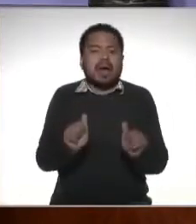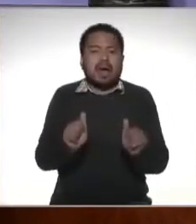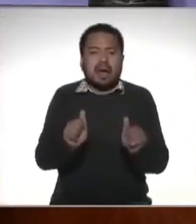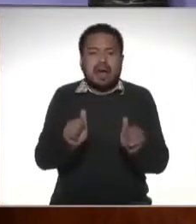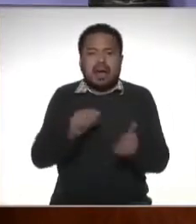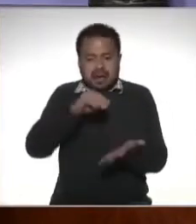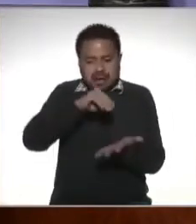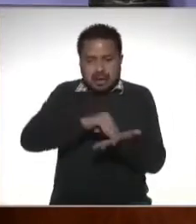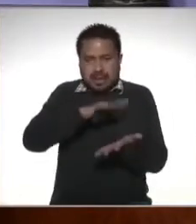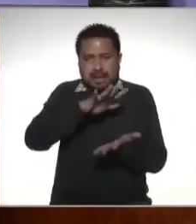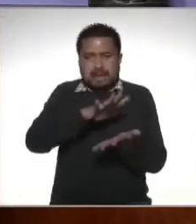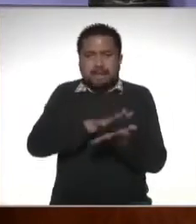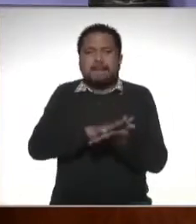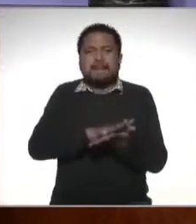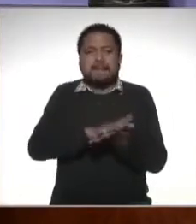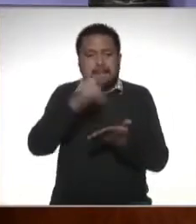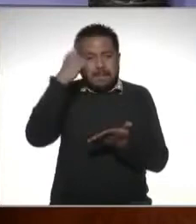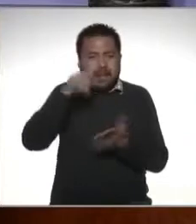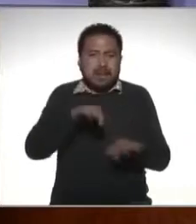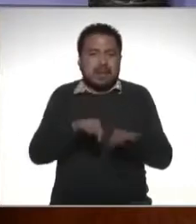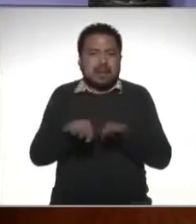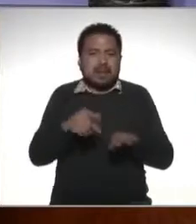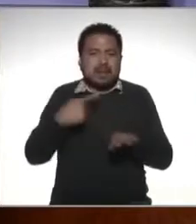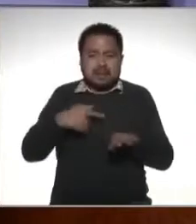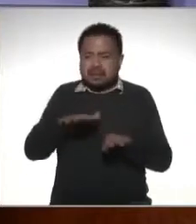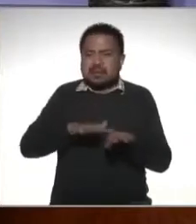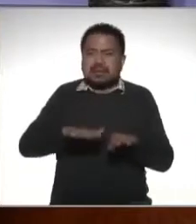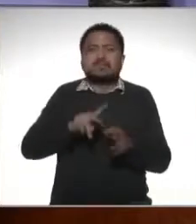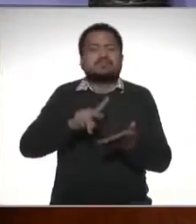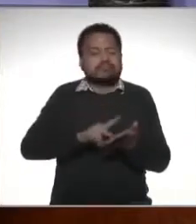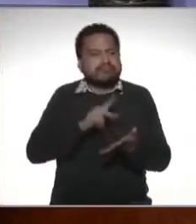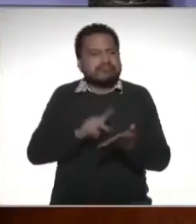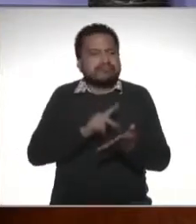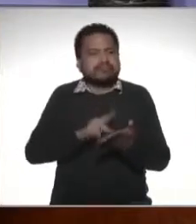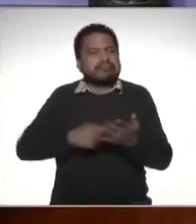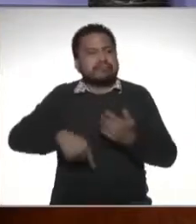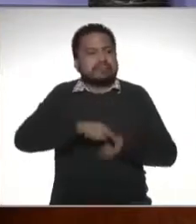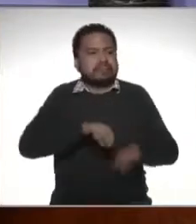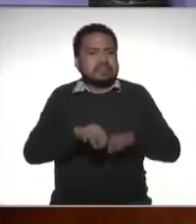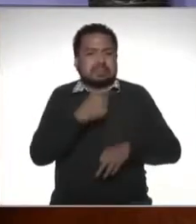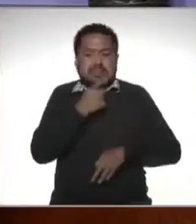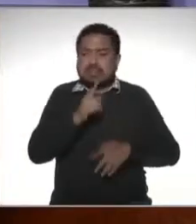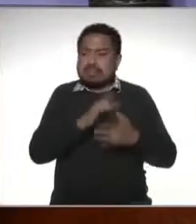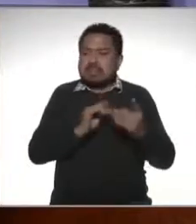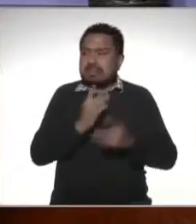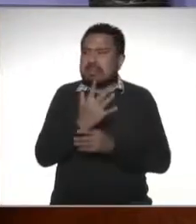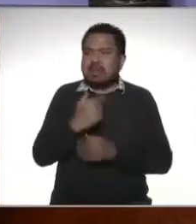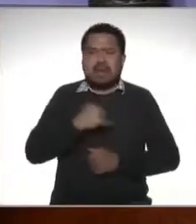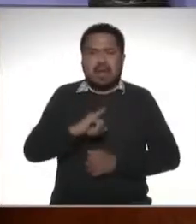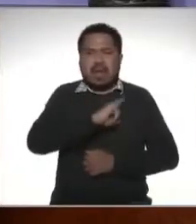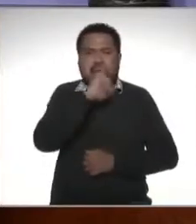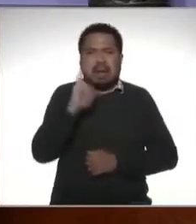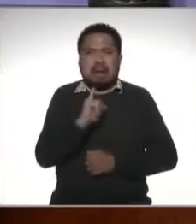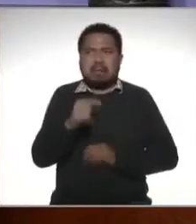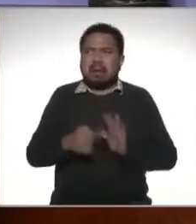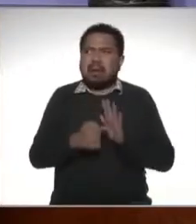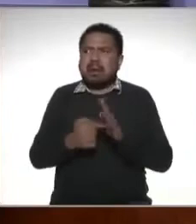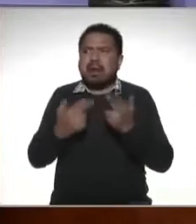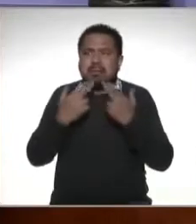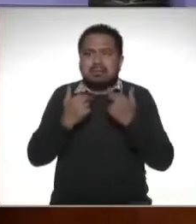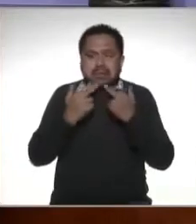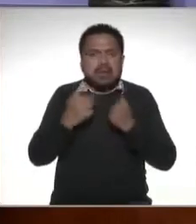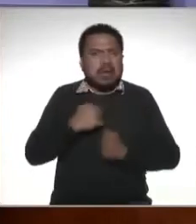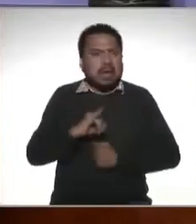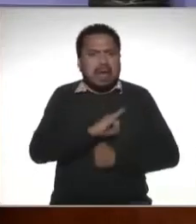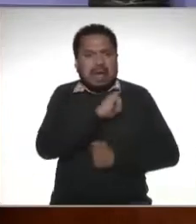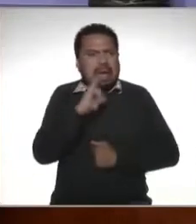contemplada para el trabajador por eso es que muchas veces el trabajador dice yo nunca he declarado o yo